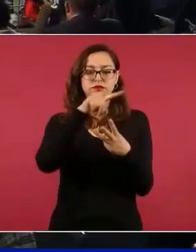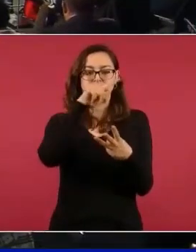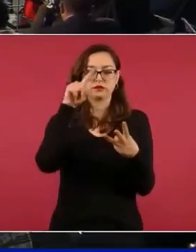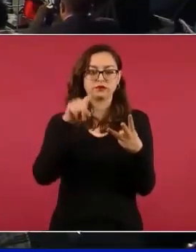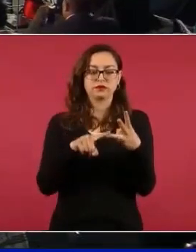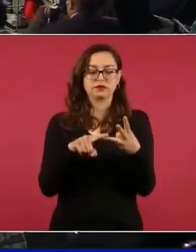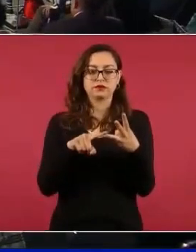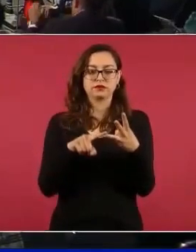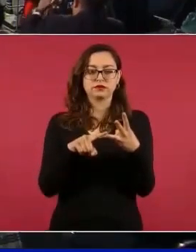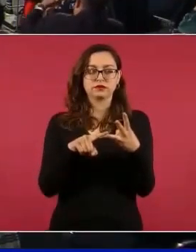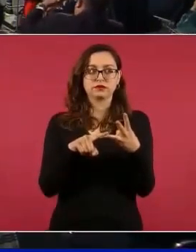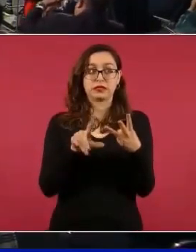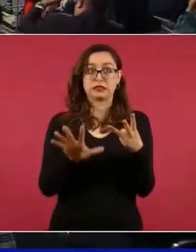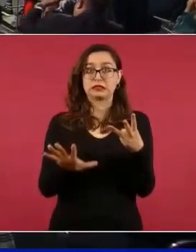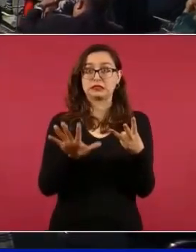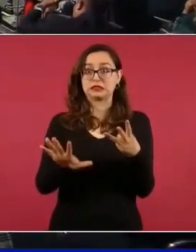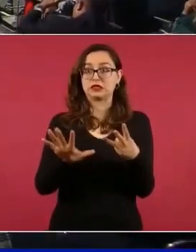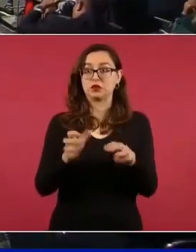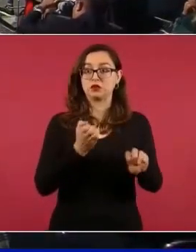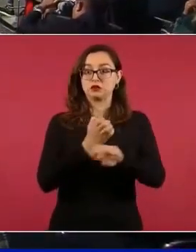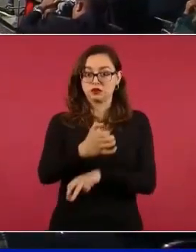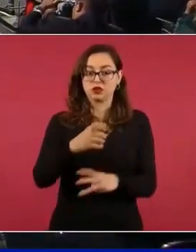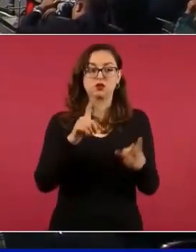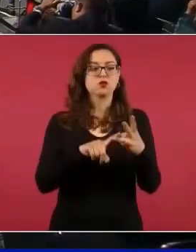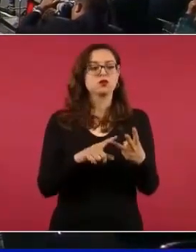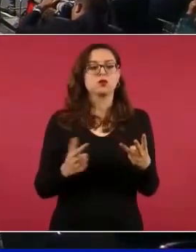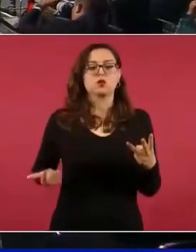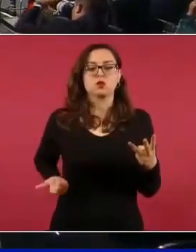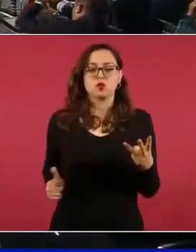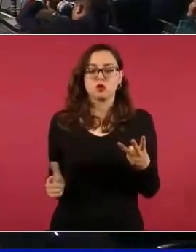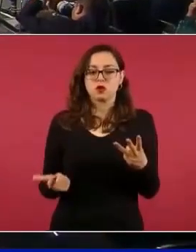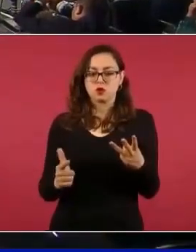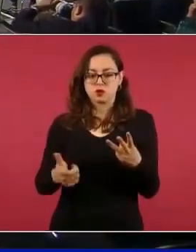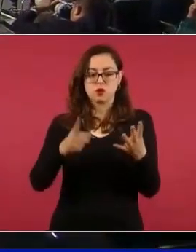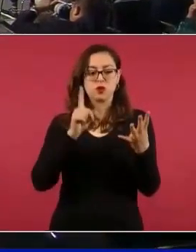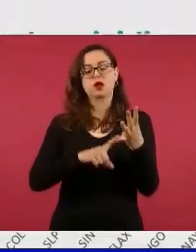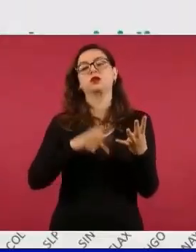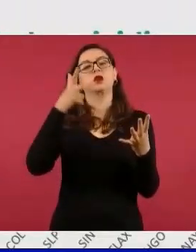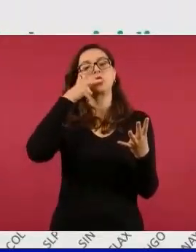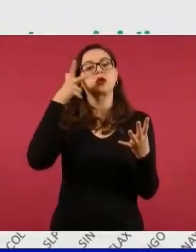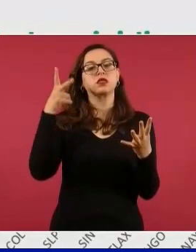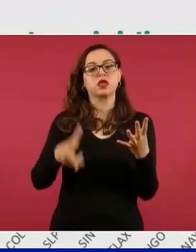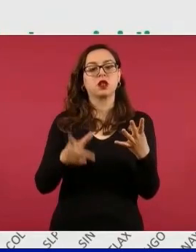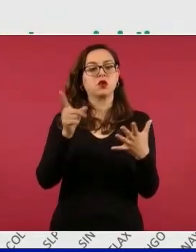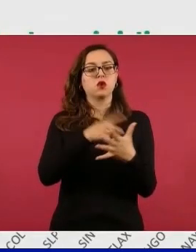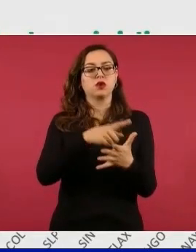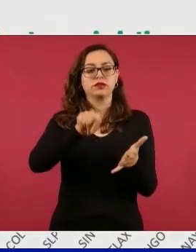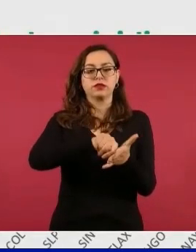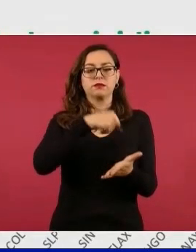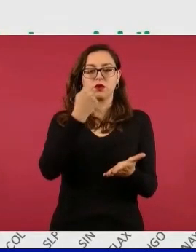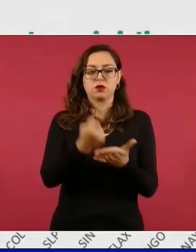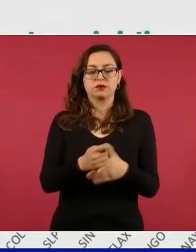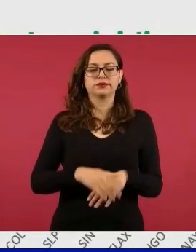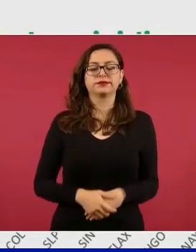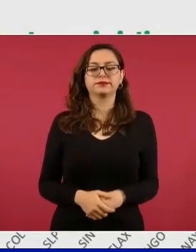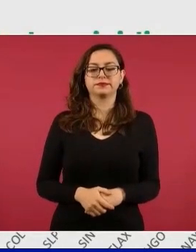estuve en cinco, porque estuve en Guanajuato, en Hidalgo y en Tamaulipas, cinco